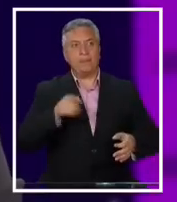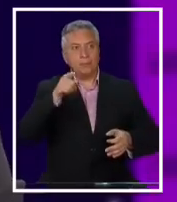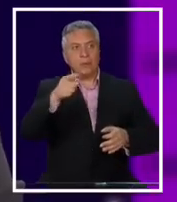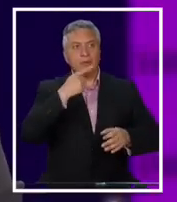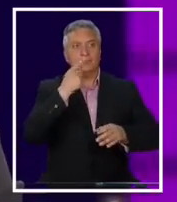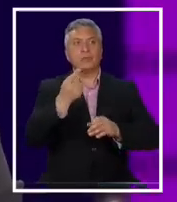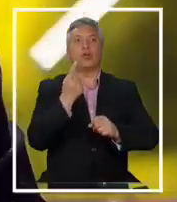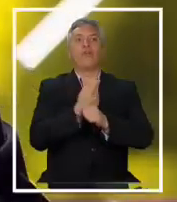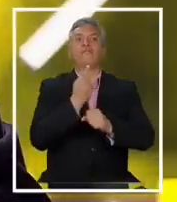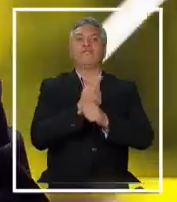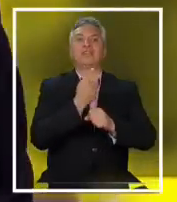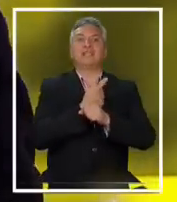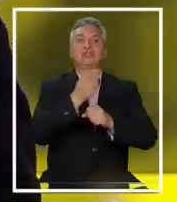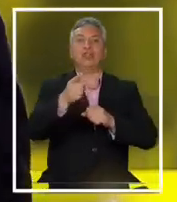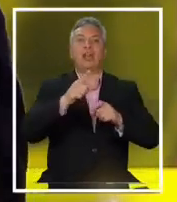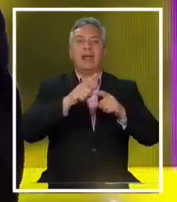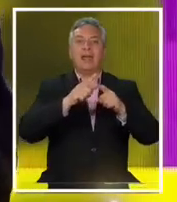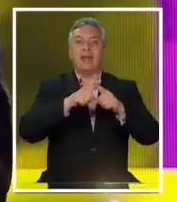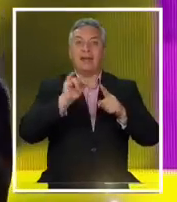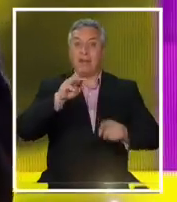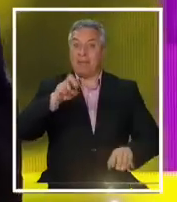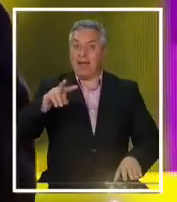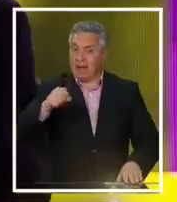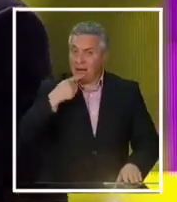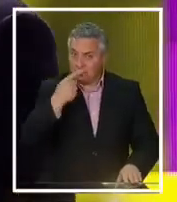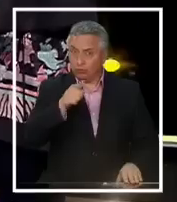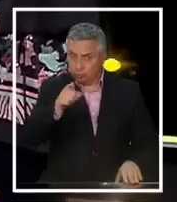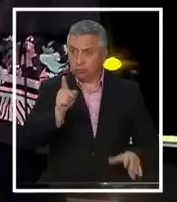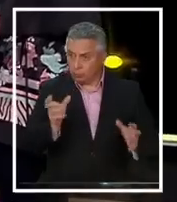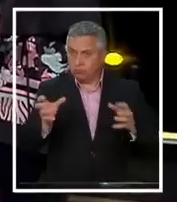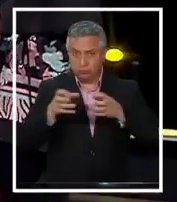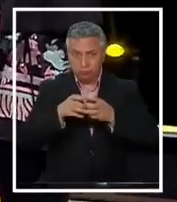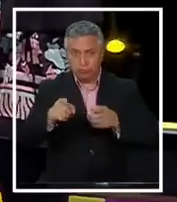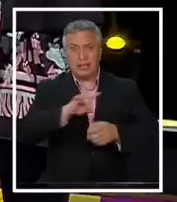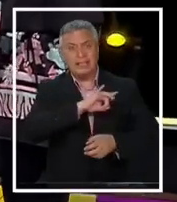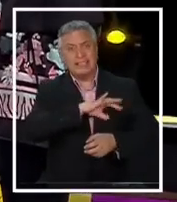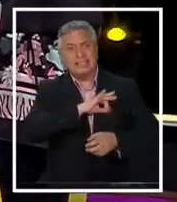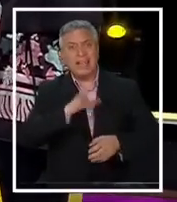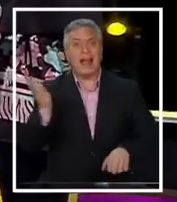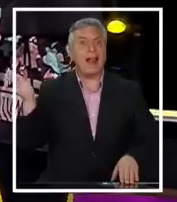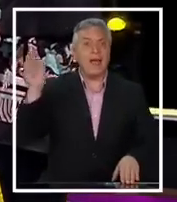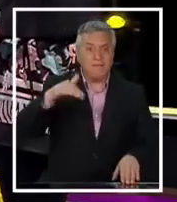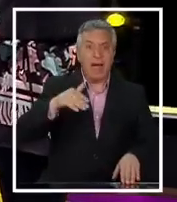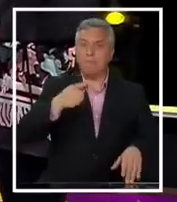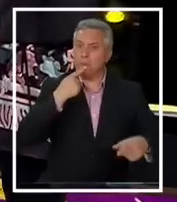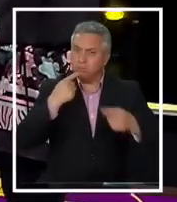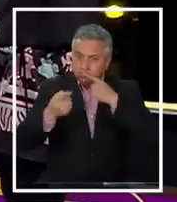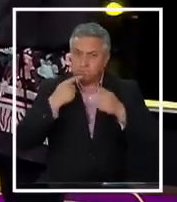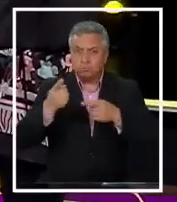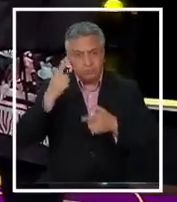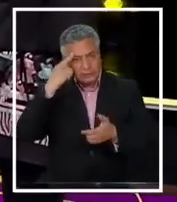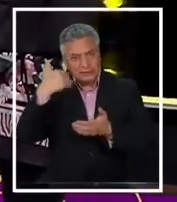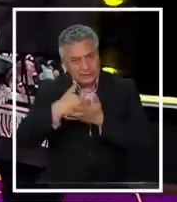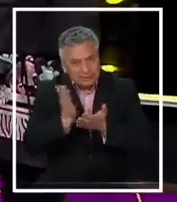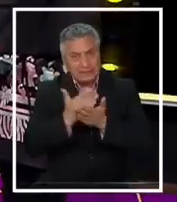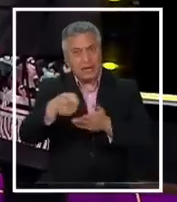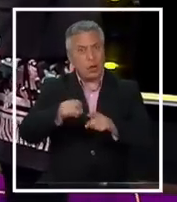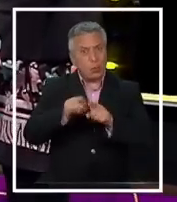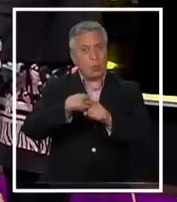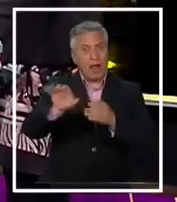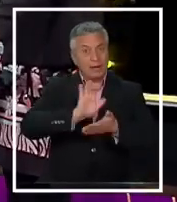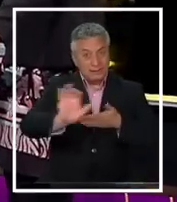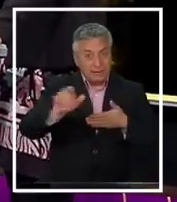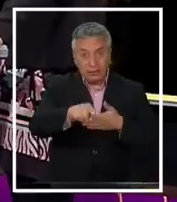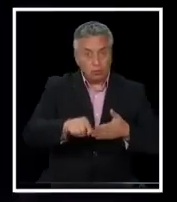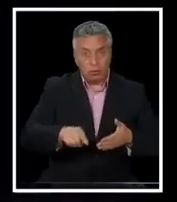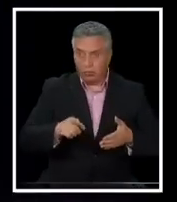conversaciones, Jimena Rincón, ¿se juntan con los partidos, con los dirigentes de Chile? ¿Vamos para hacer causa común o para estrategias del rechazo? Para